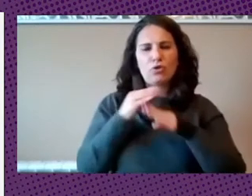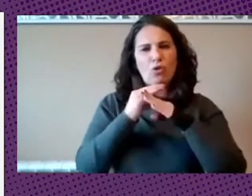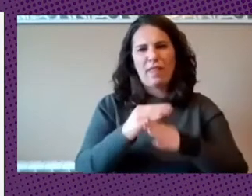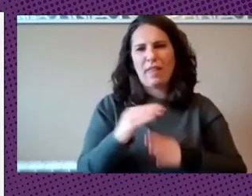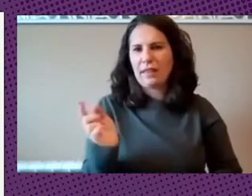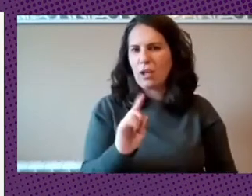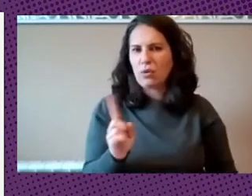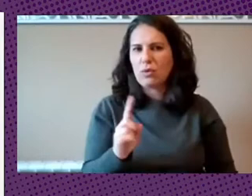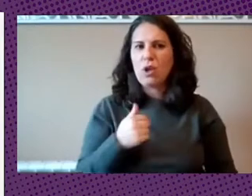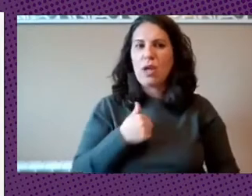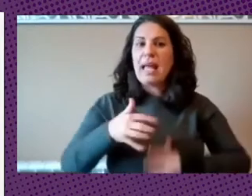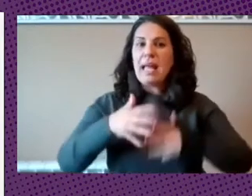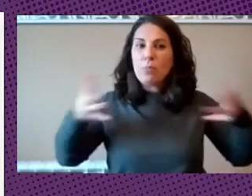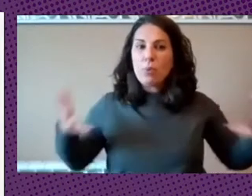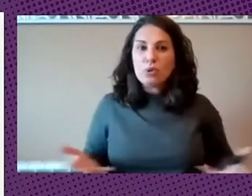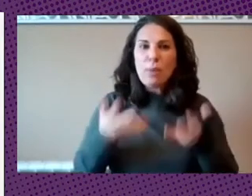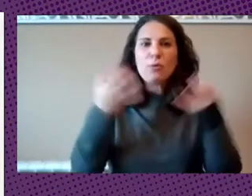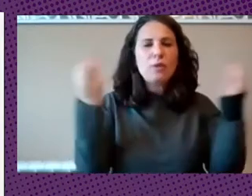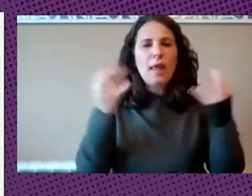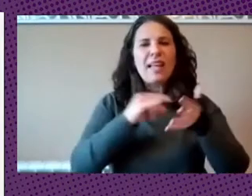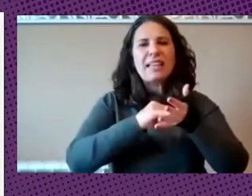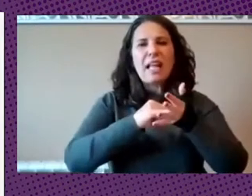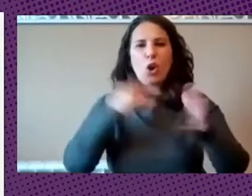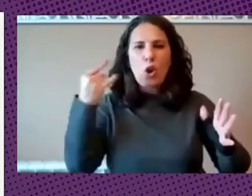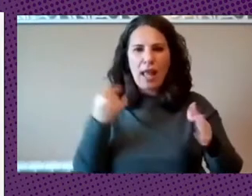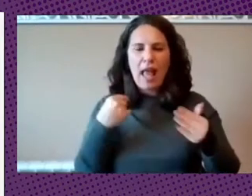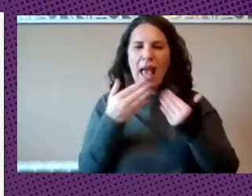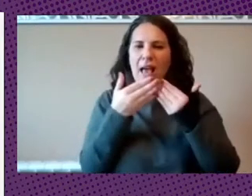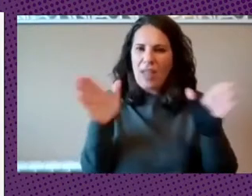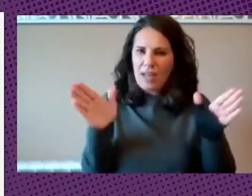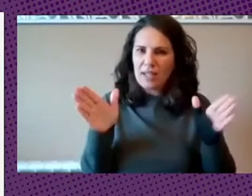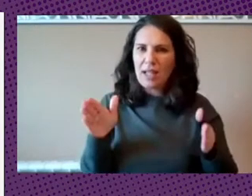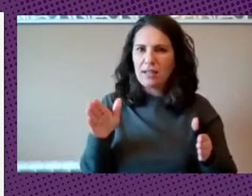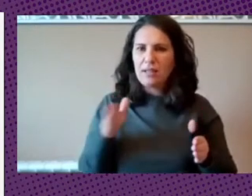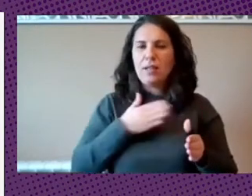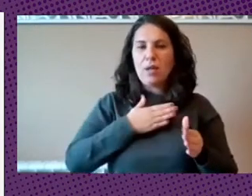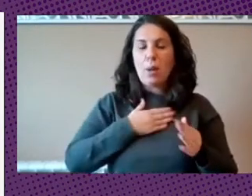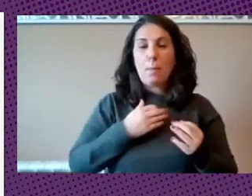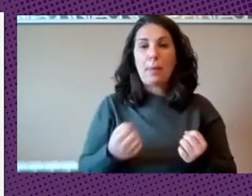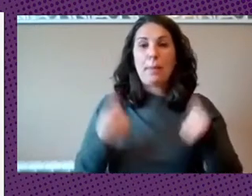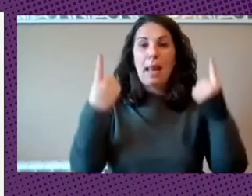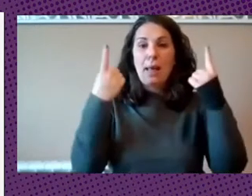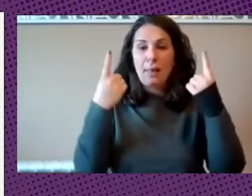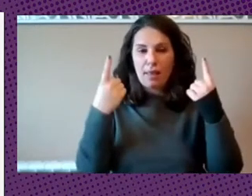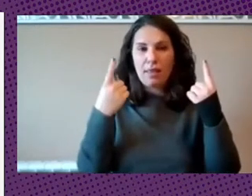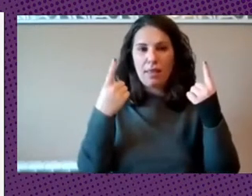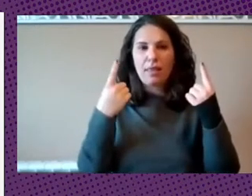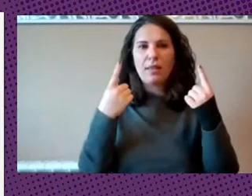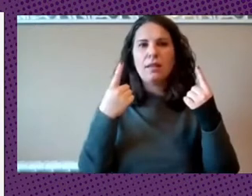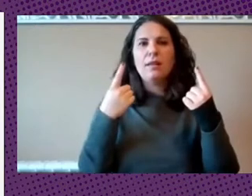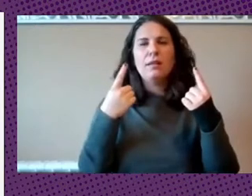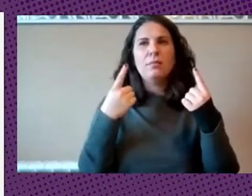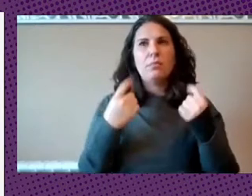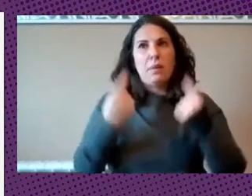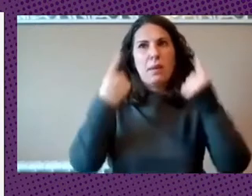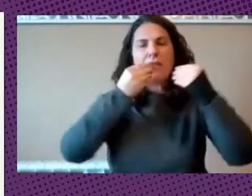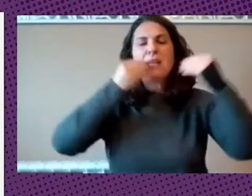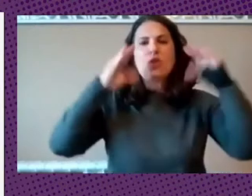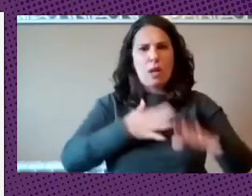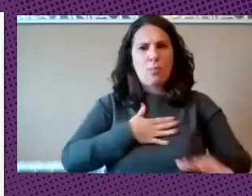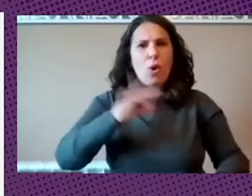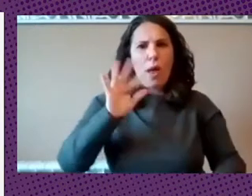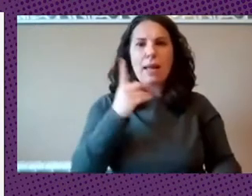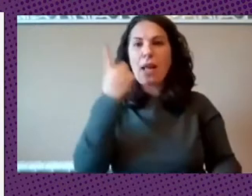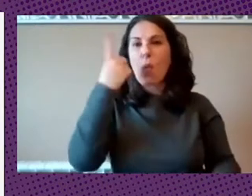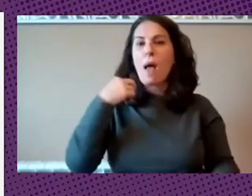que sea una tecnología abierta realizamos por primera vez y probablemente la primera vez en la historia que un